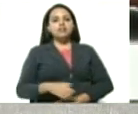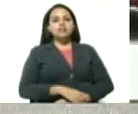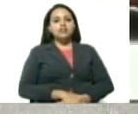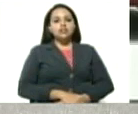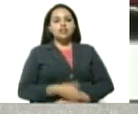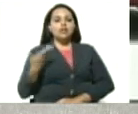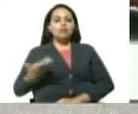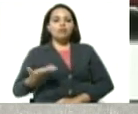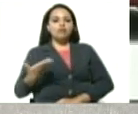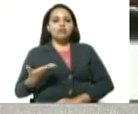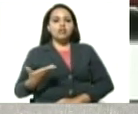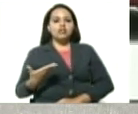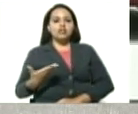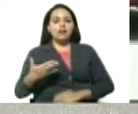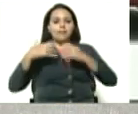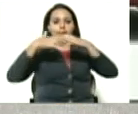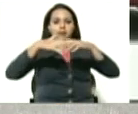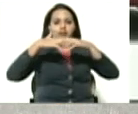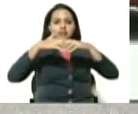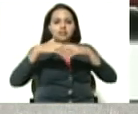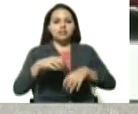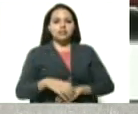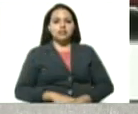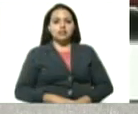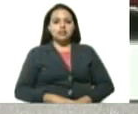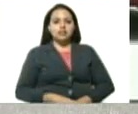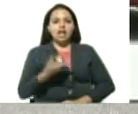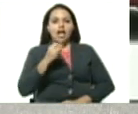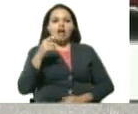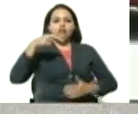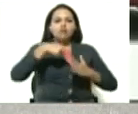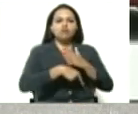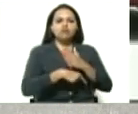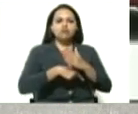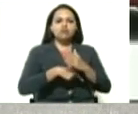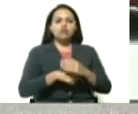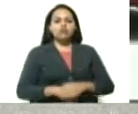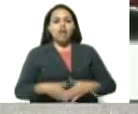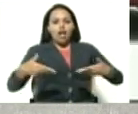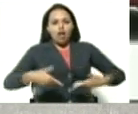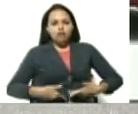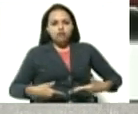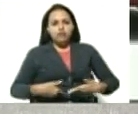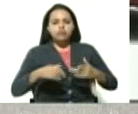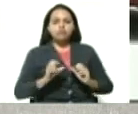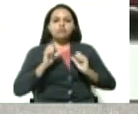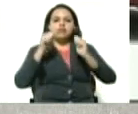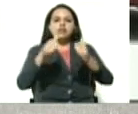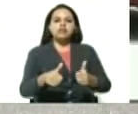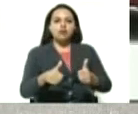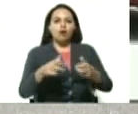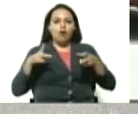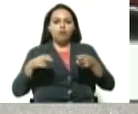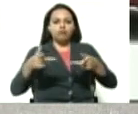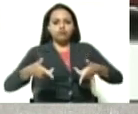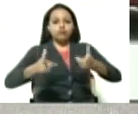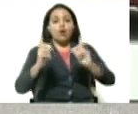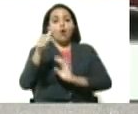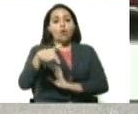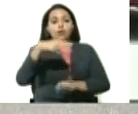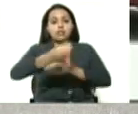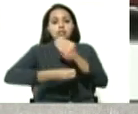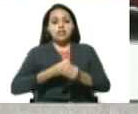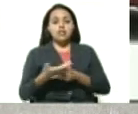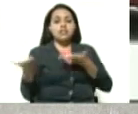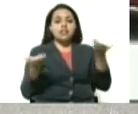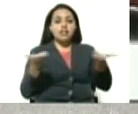esta importante planta, planta que con profundo esfuerzo le dio a usted inicio, la inauguró, y hoy se coloca al